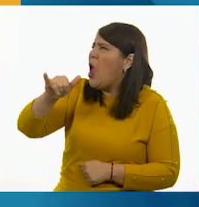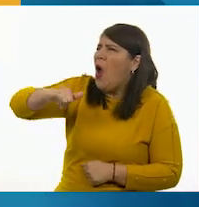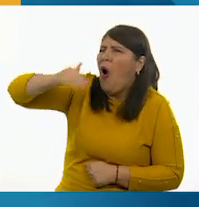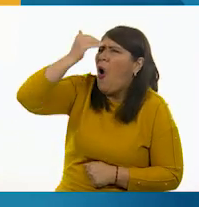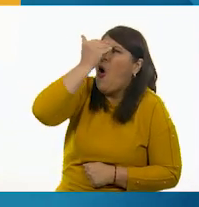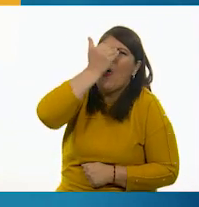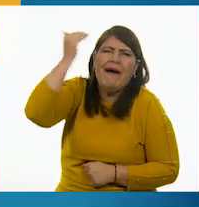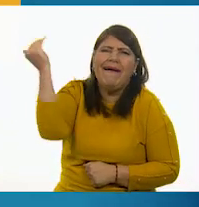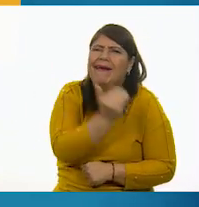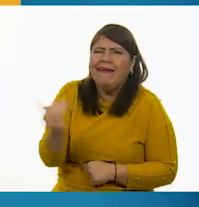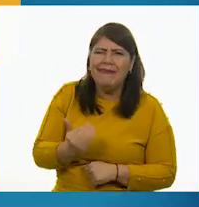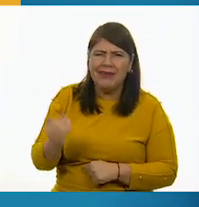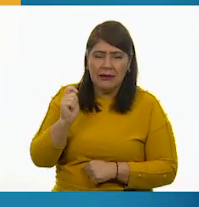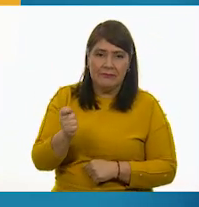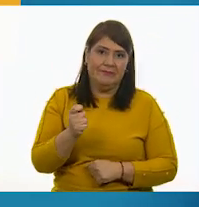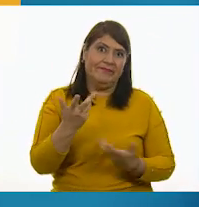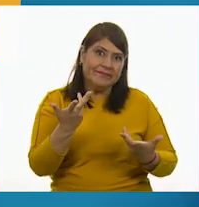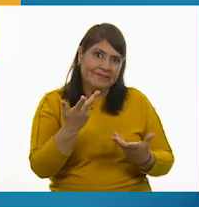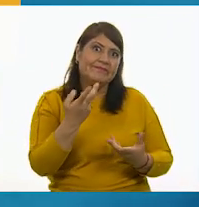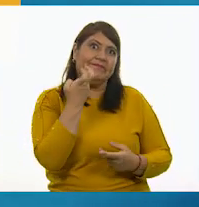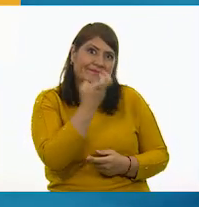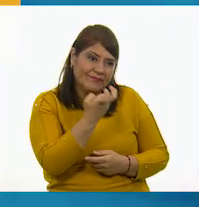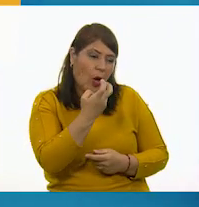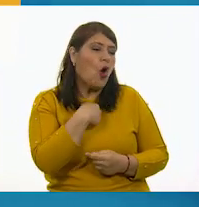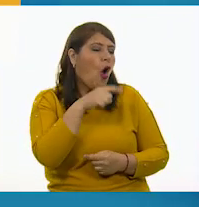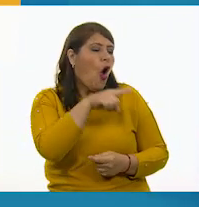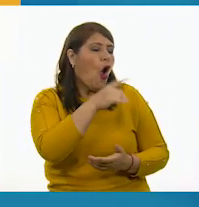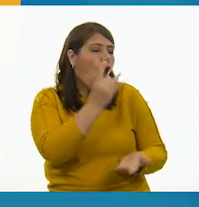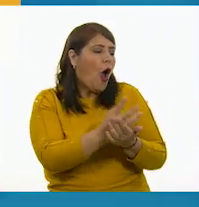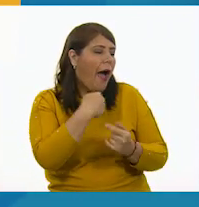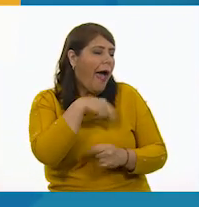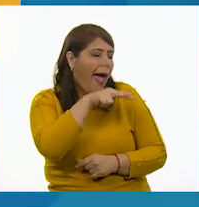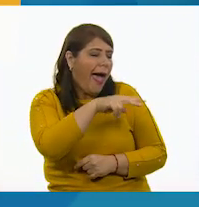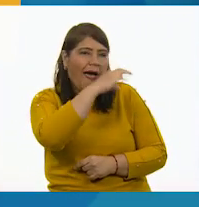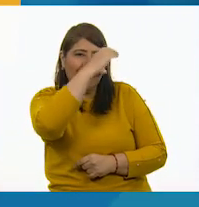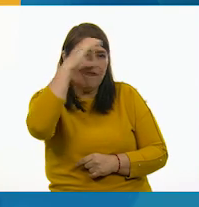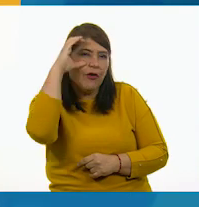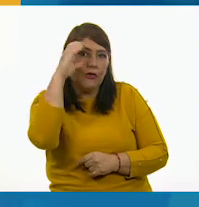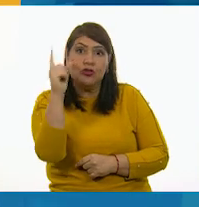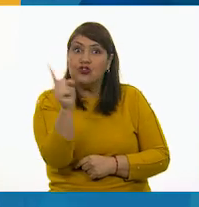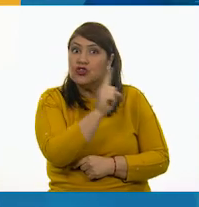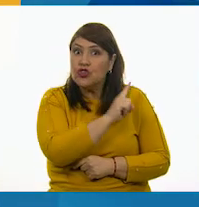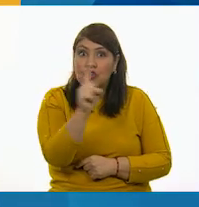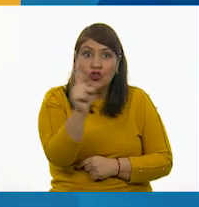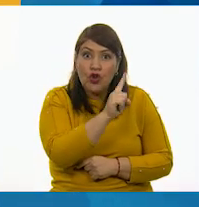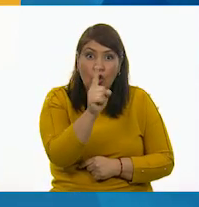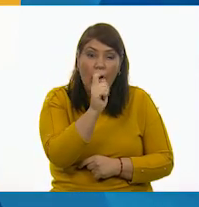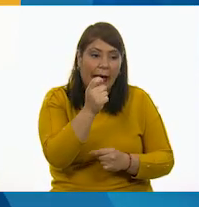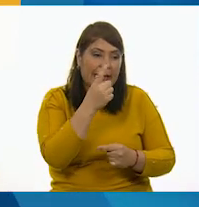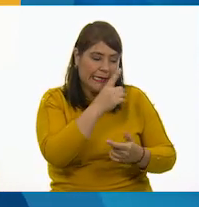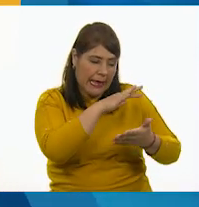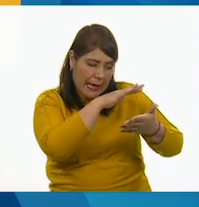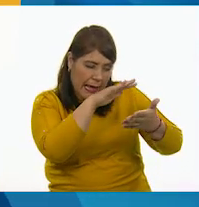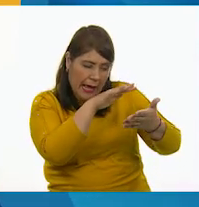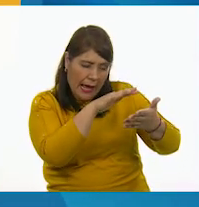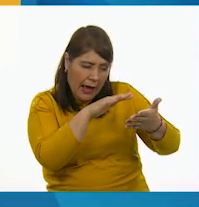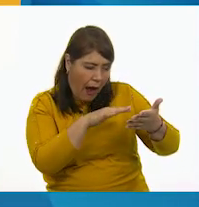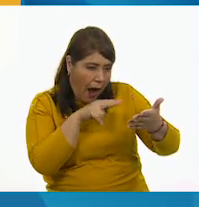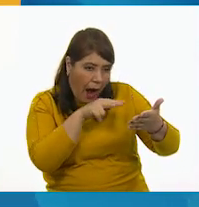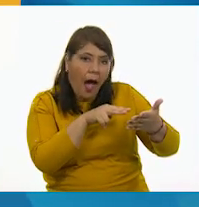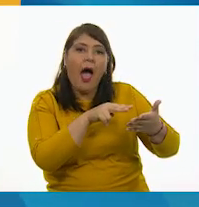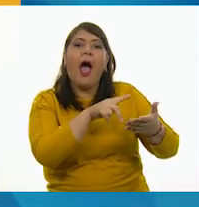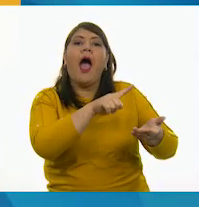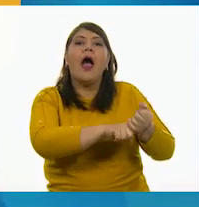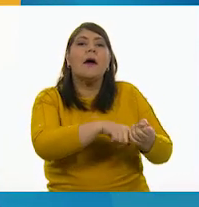horrible! Pero por eso no hay que guiarse por las fotos, ¿verdad? Hay que leer las etiquetas y toda la información